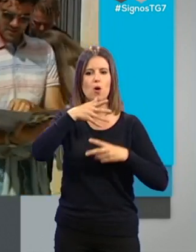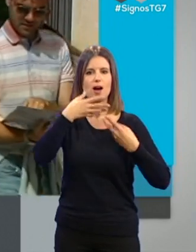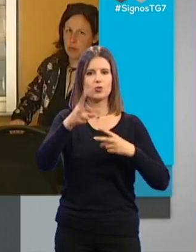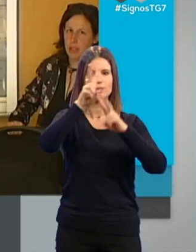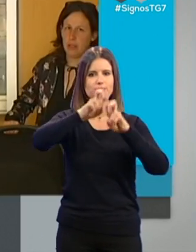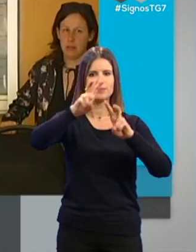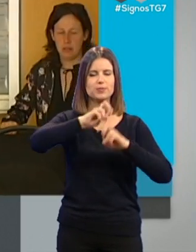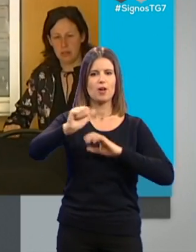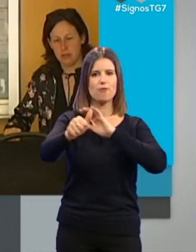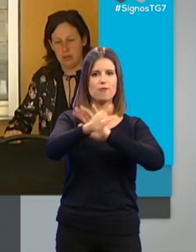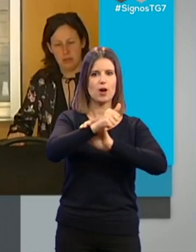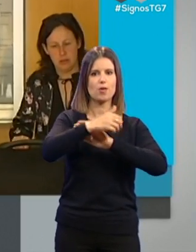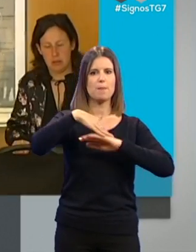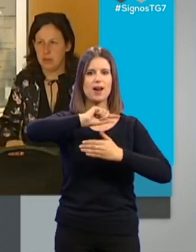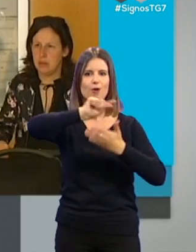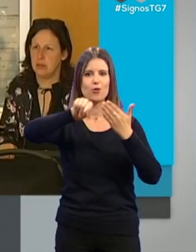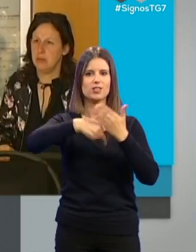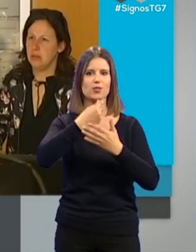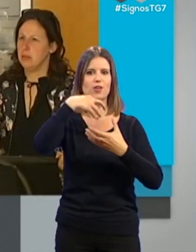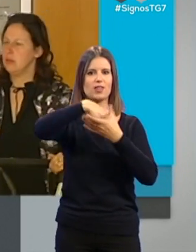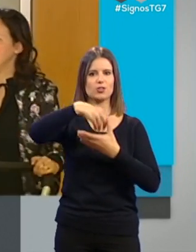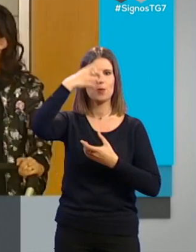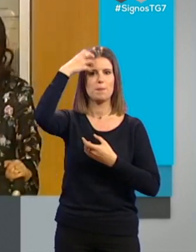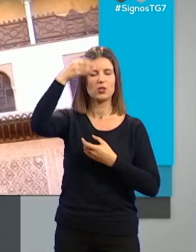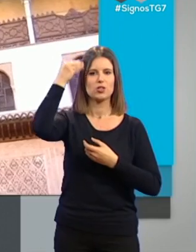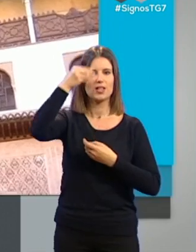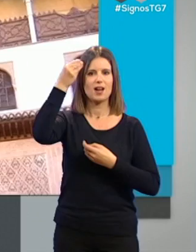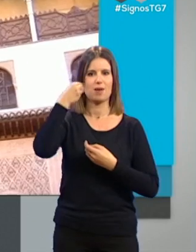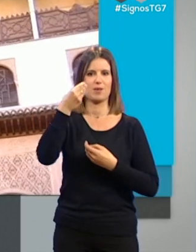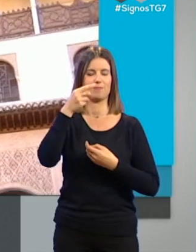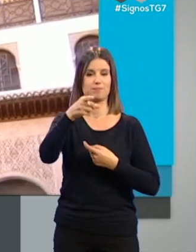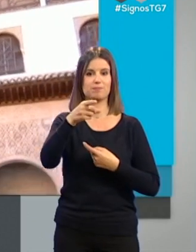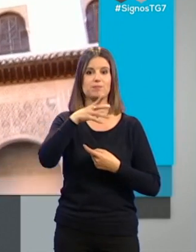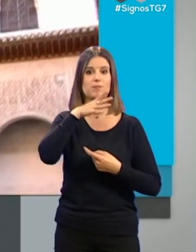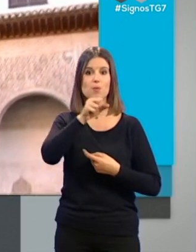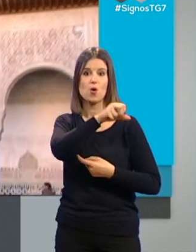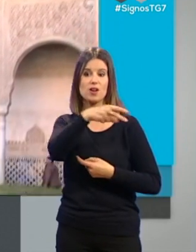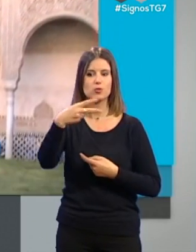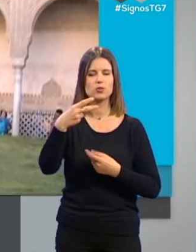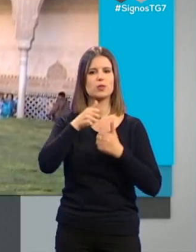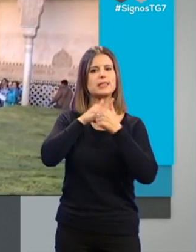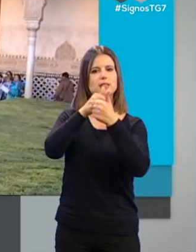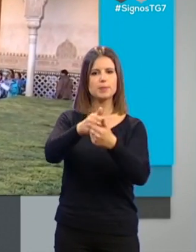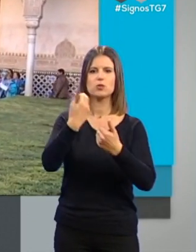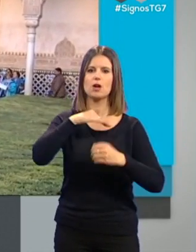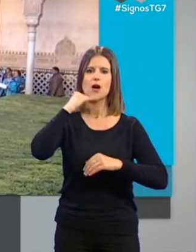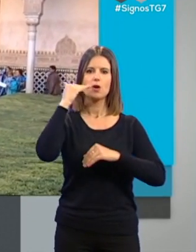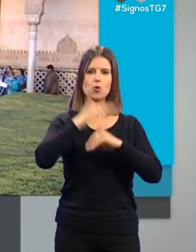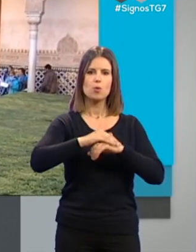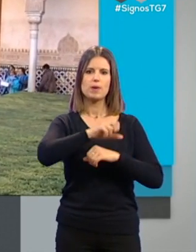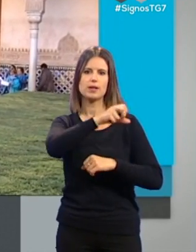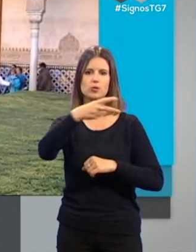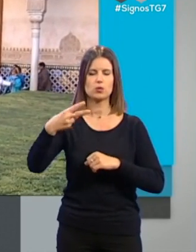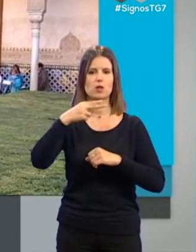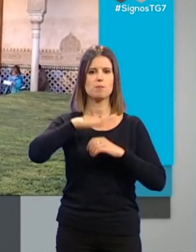supuestos fraudes en las contrataciones en el Patronato de la Alhambra y el Generalife. Con el auto de sobreseguimiento se da cumplimiento al auto de la